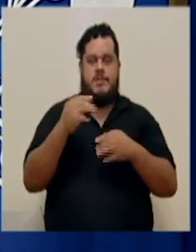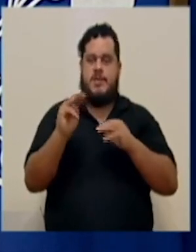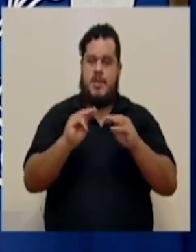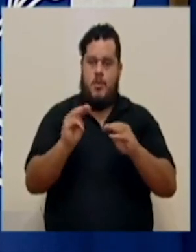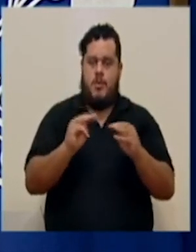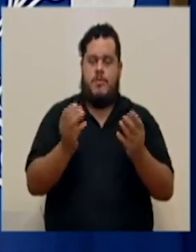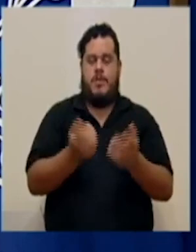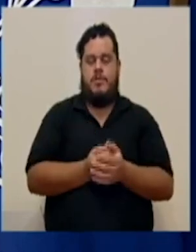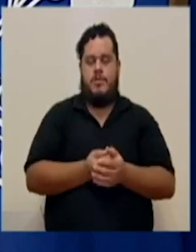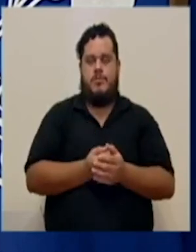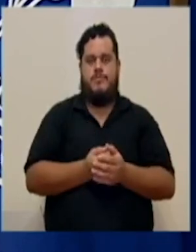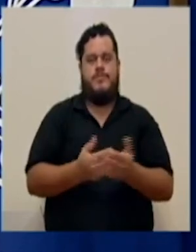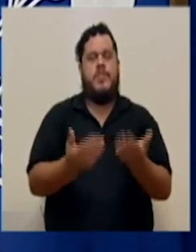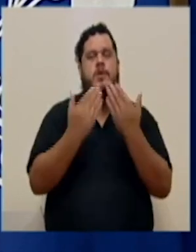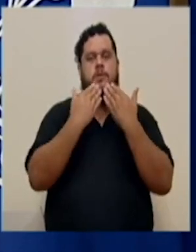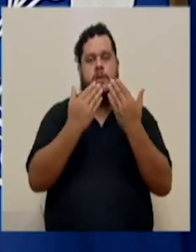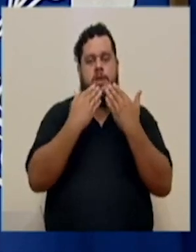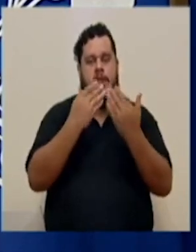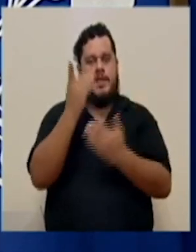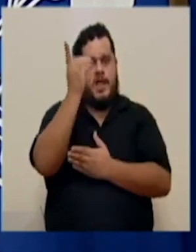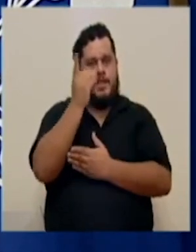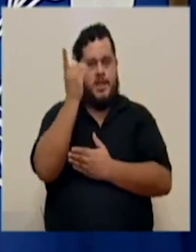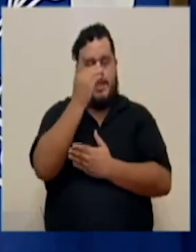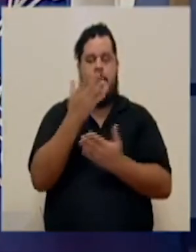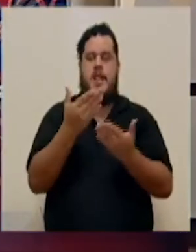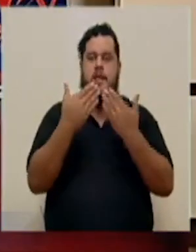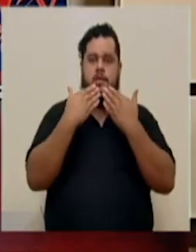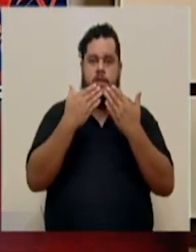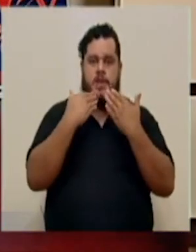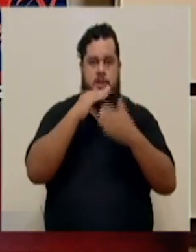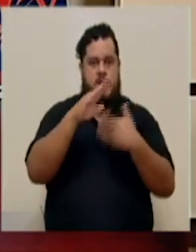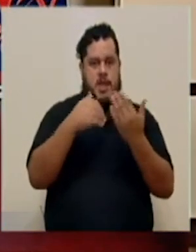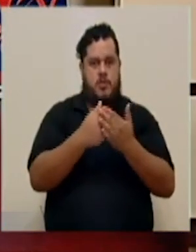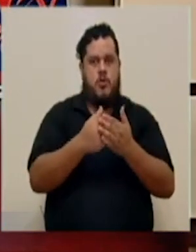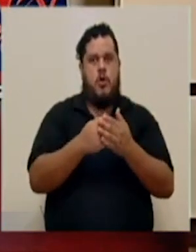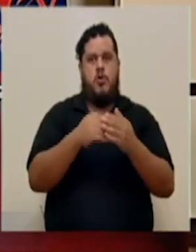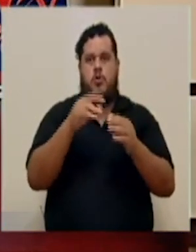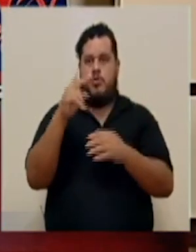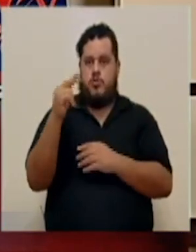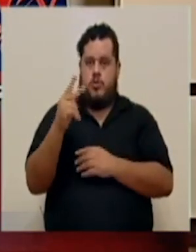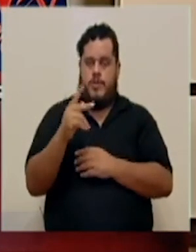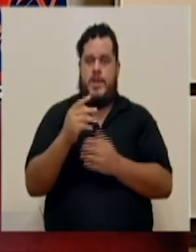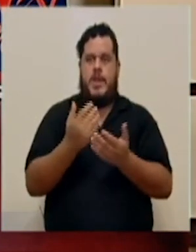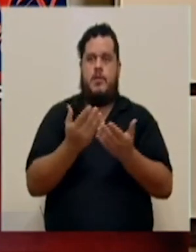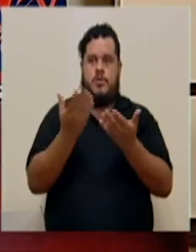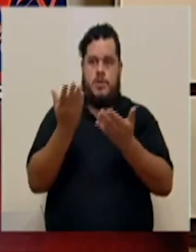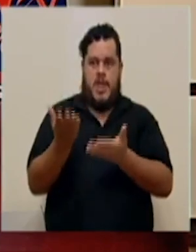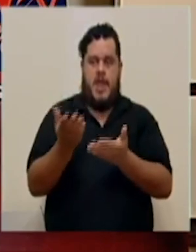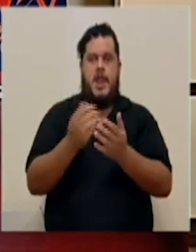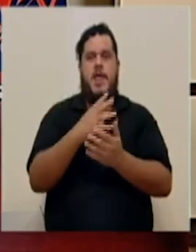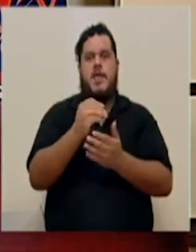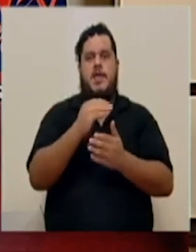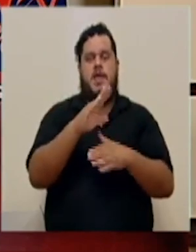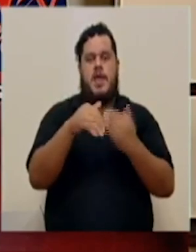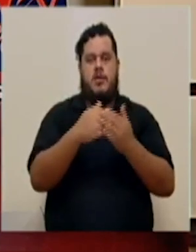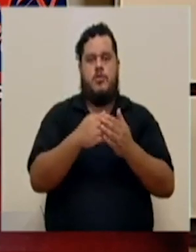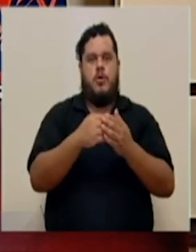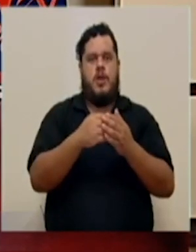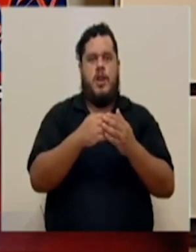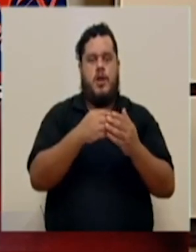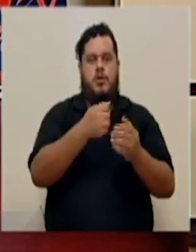Muchas gracias, don Daniel, muchas gracias a todos los colegas, tanto el colega presencial como los medios